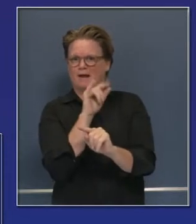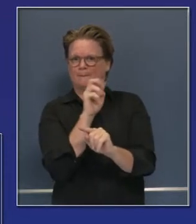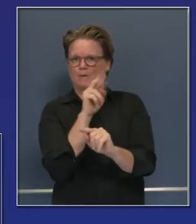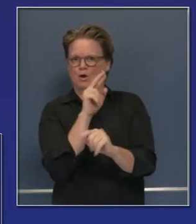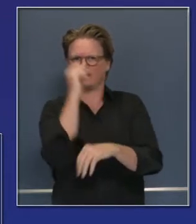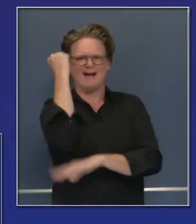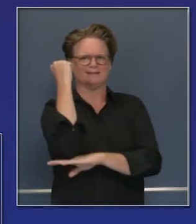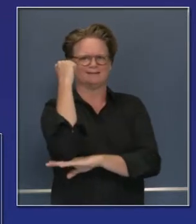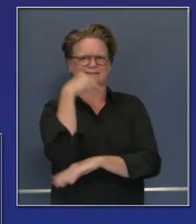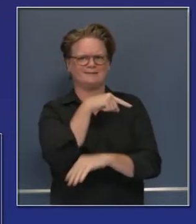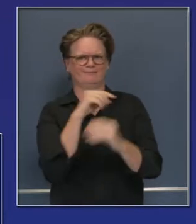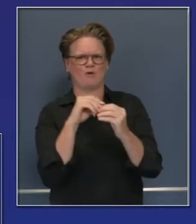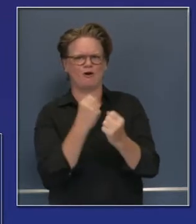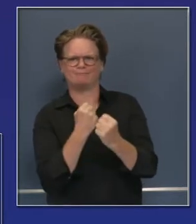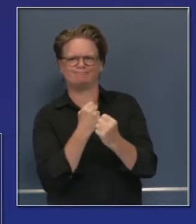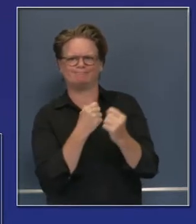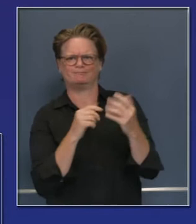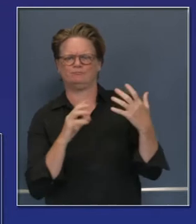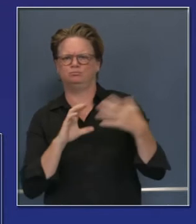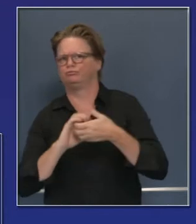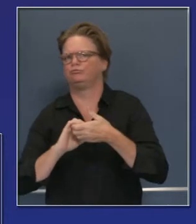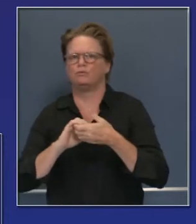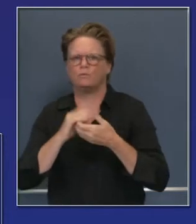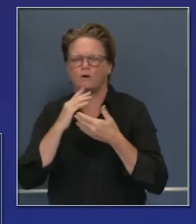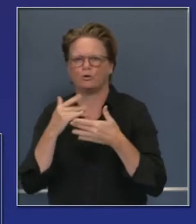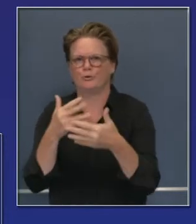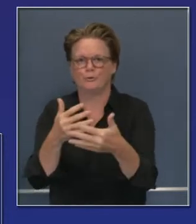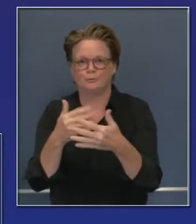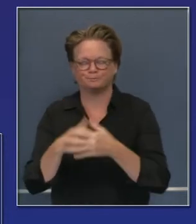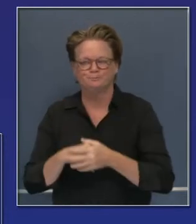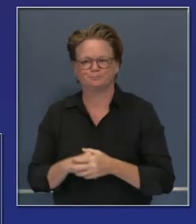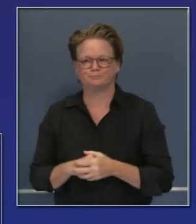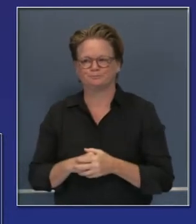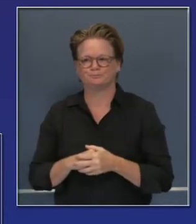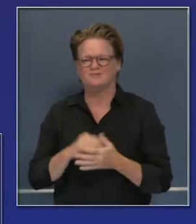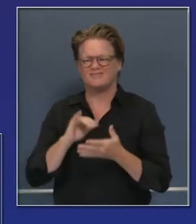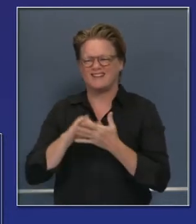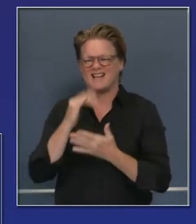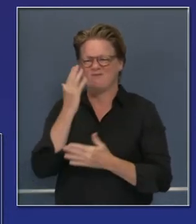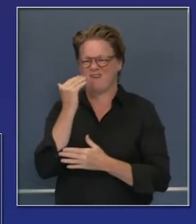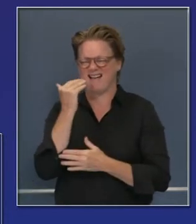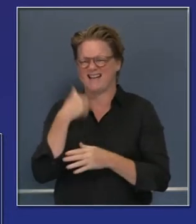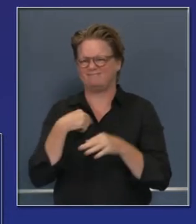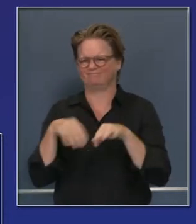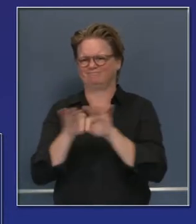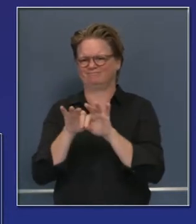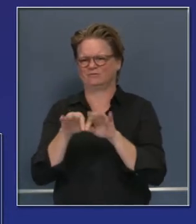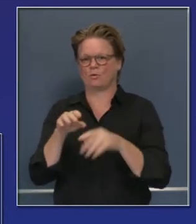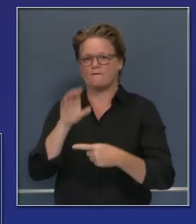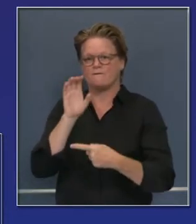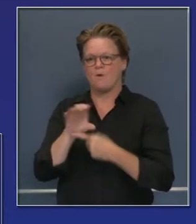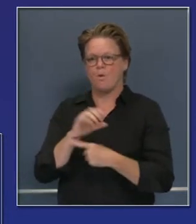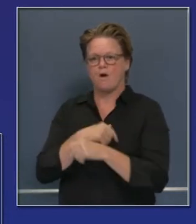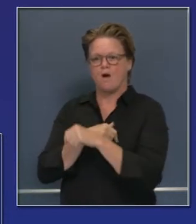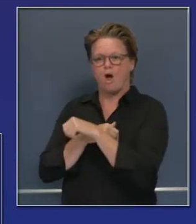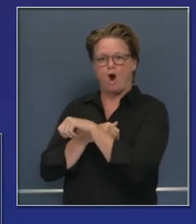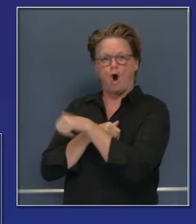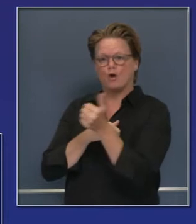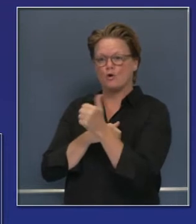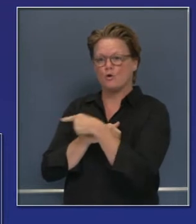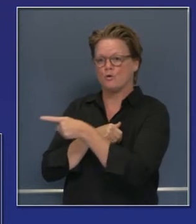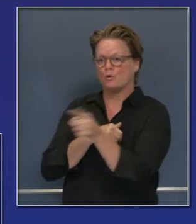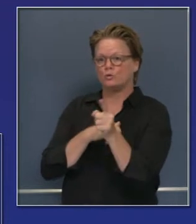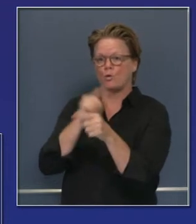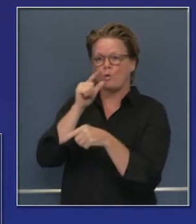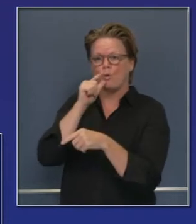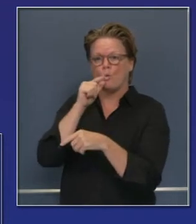lugares que hacen pruebas móviles, la disrupción que queremos generar es la del costo, no del acceso de esas